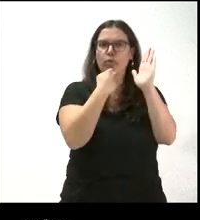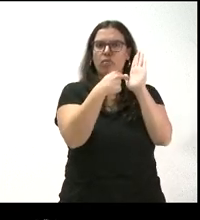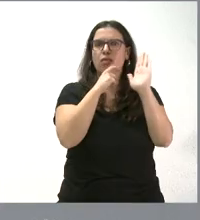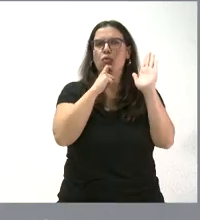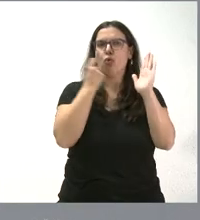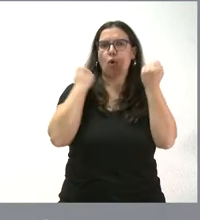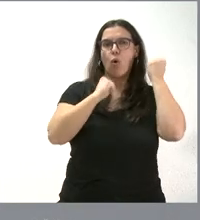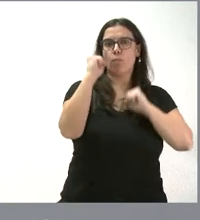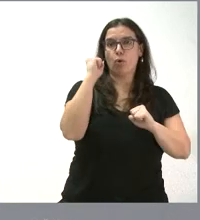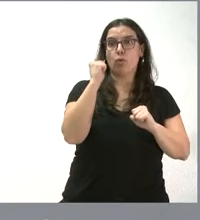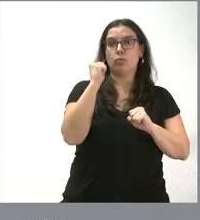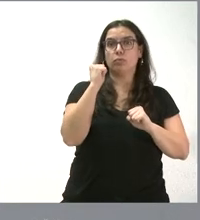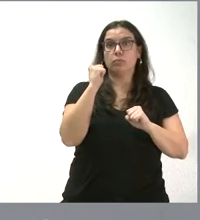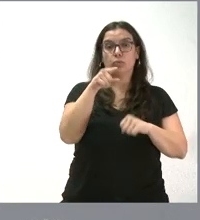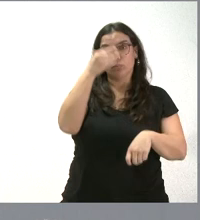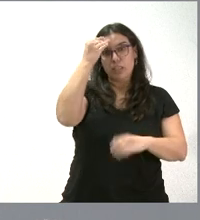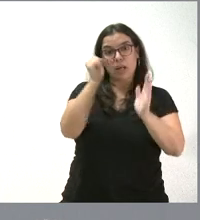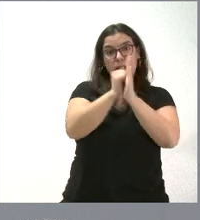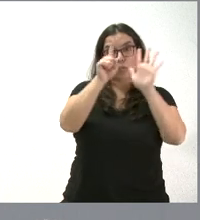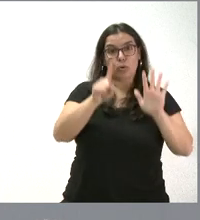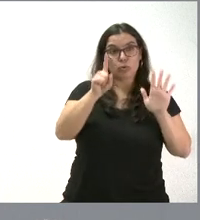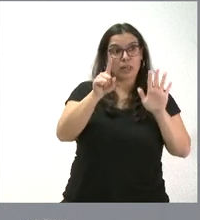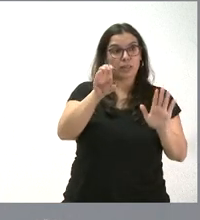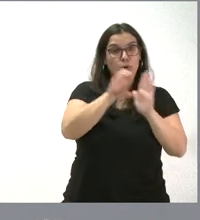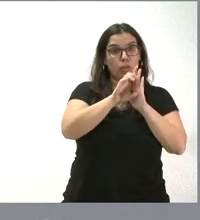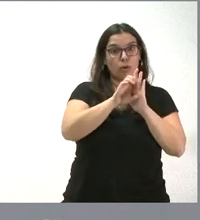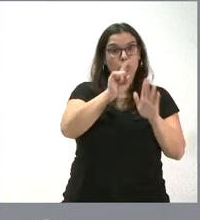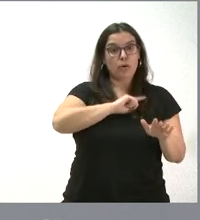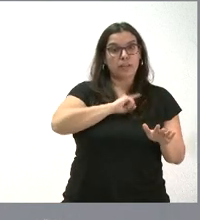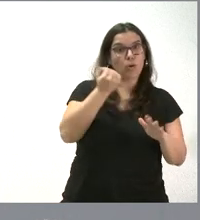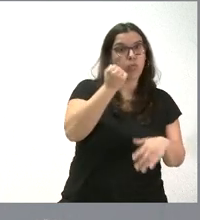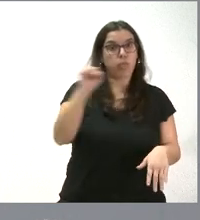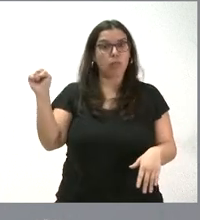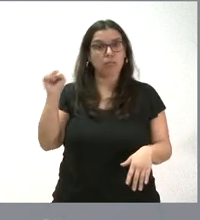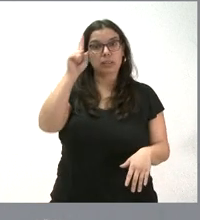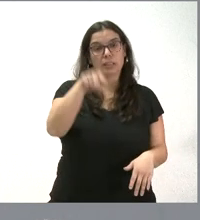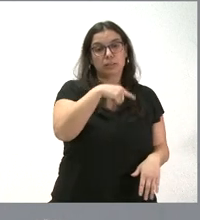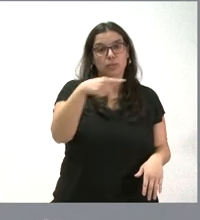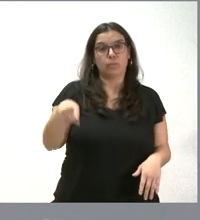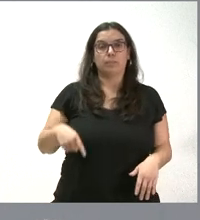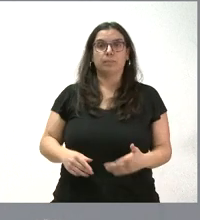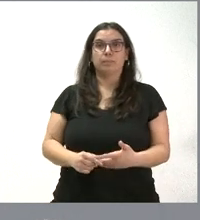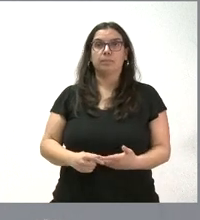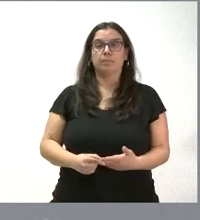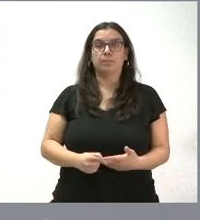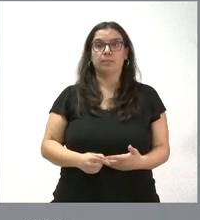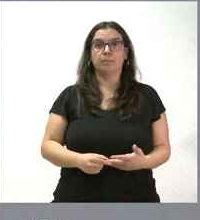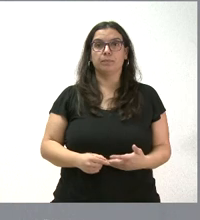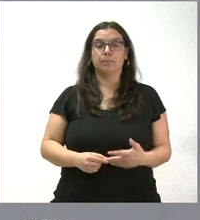¿Se incumple este artículo sexto del Código Ético, según usted, según la Junta? Gracias.